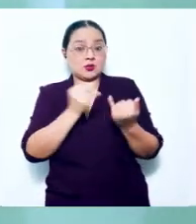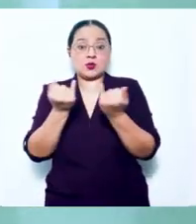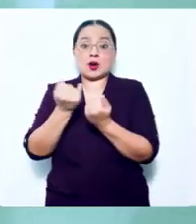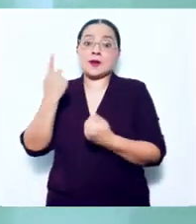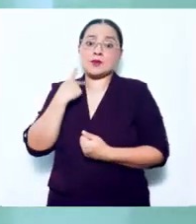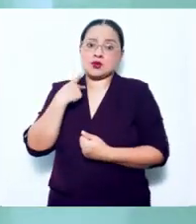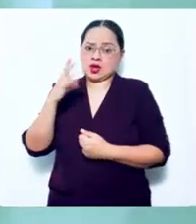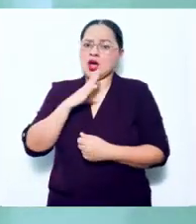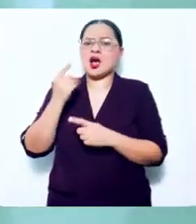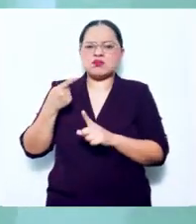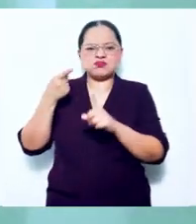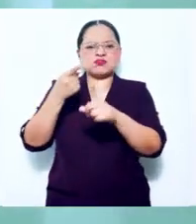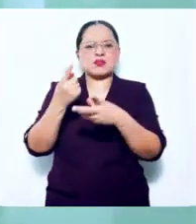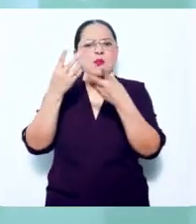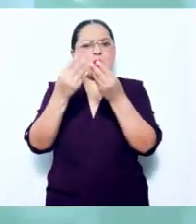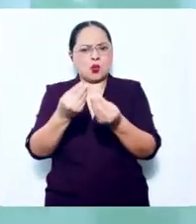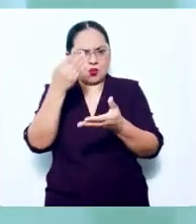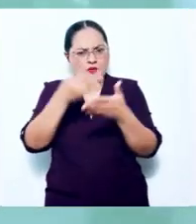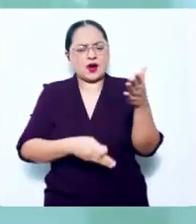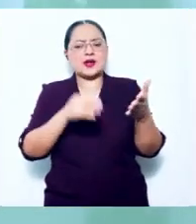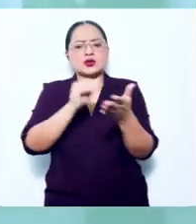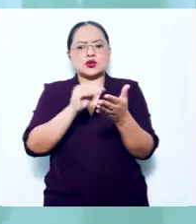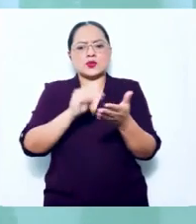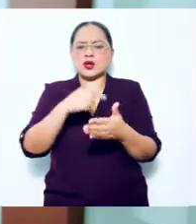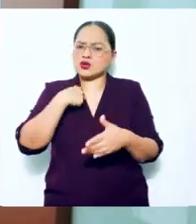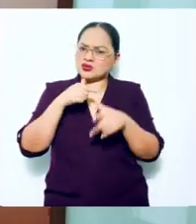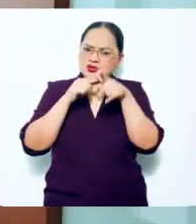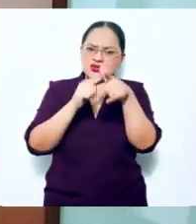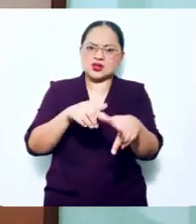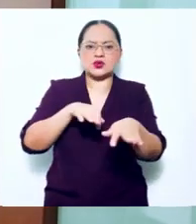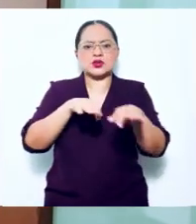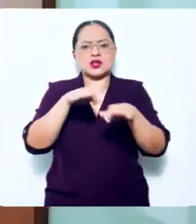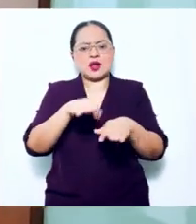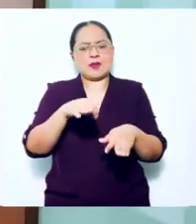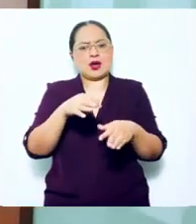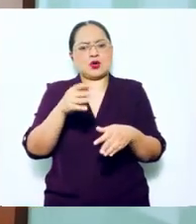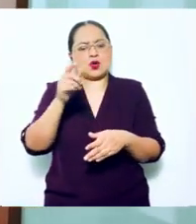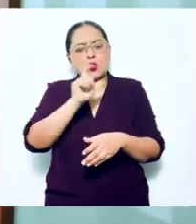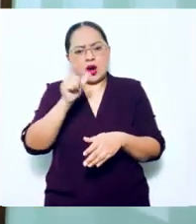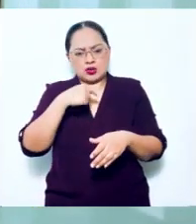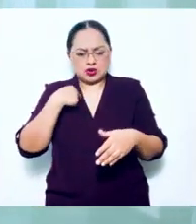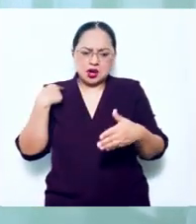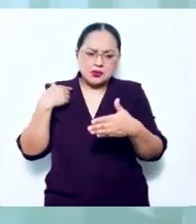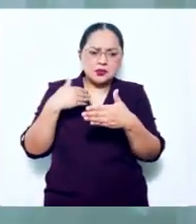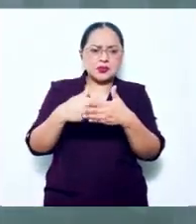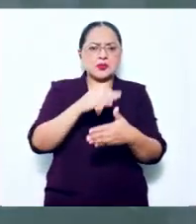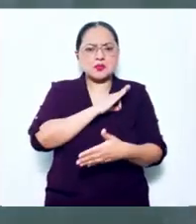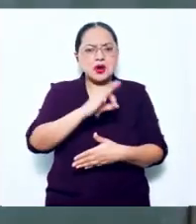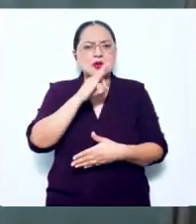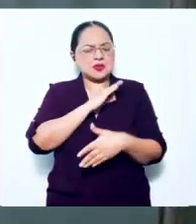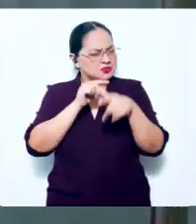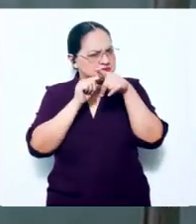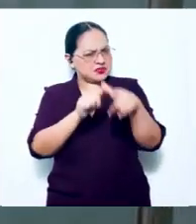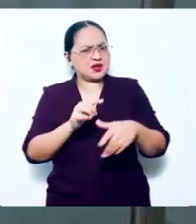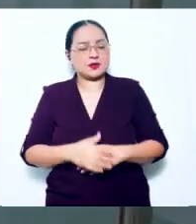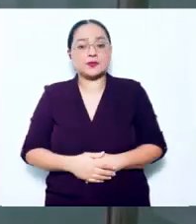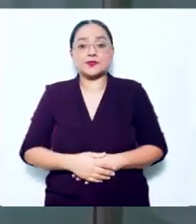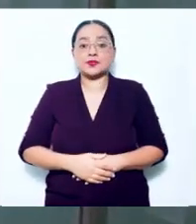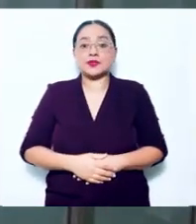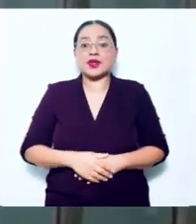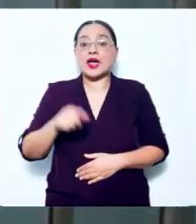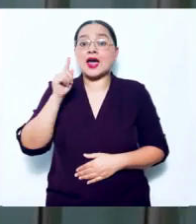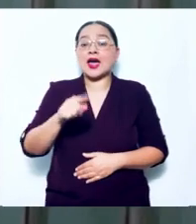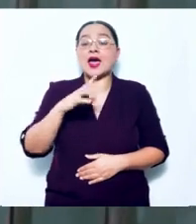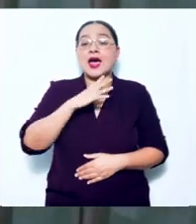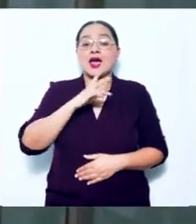pero también en la política. Hay muchos retos y seguiré trabajando hasta que me permita mi salud física y mental. ¿Qué equipos llegarán